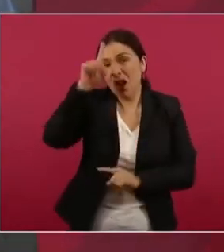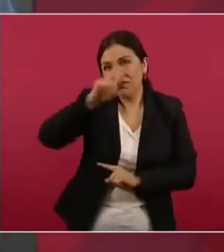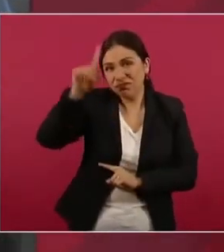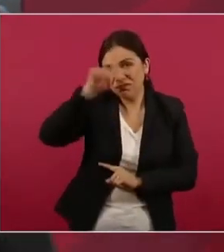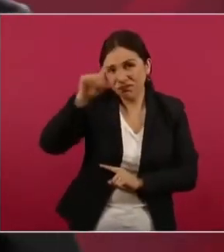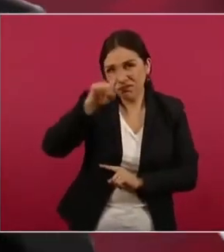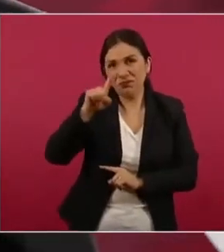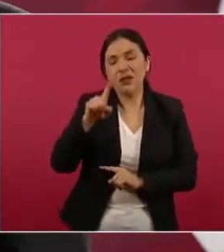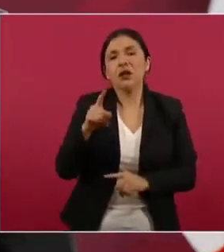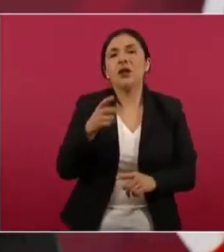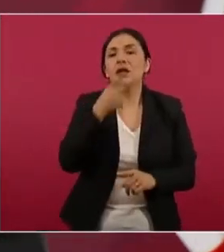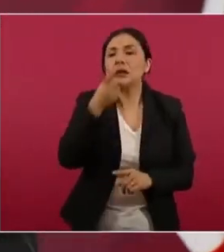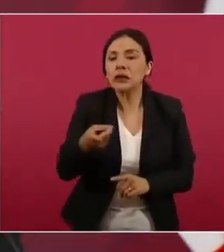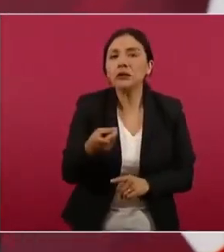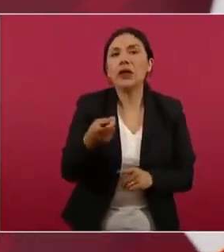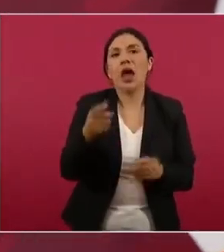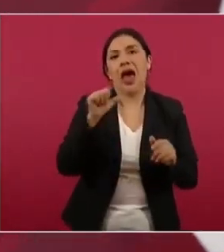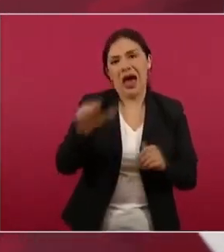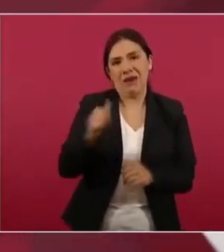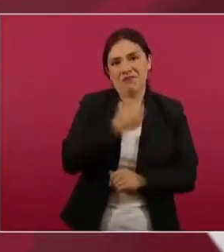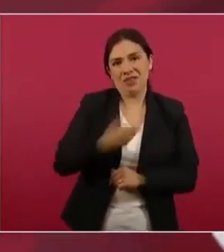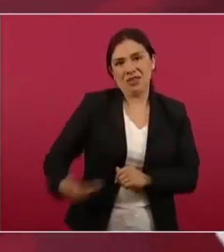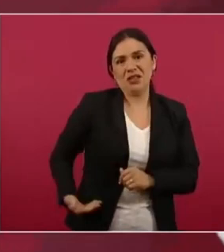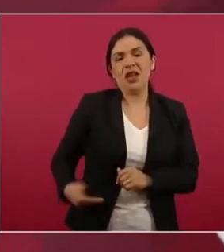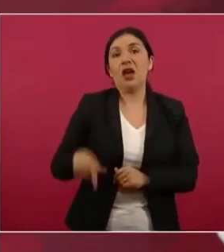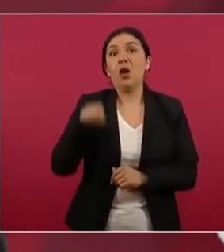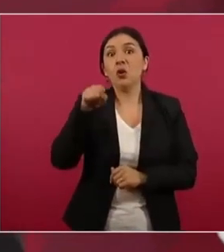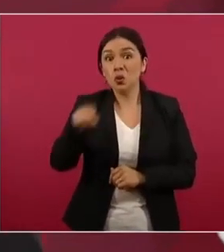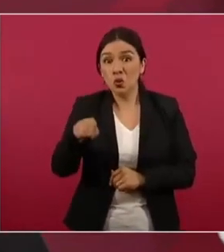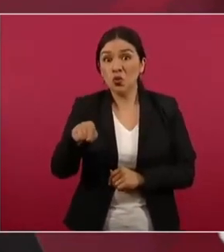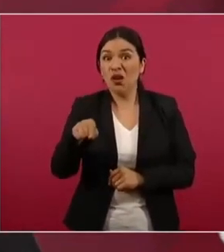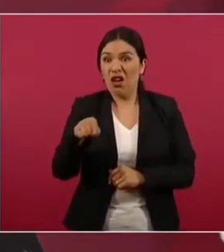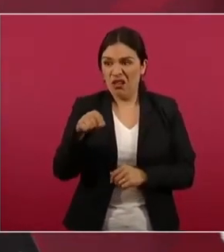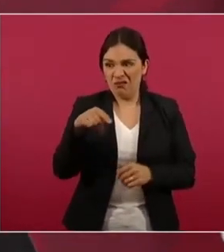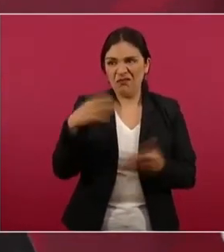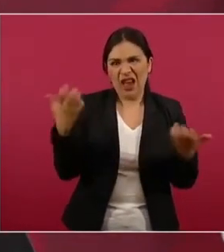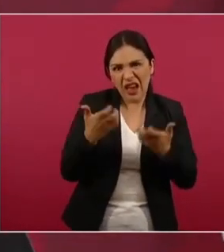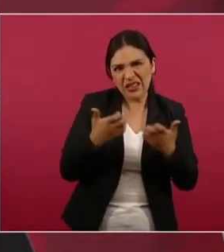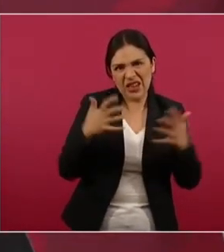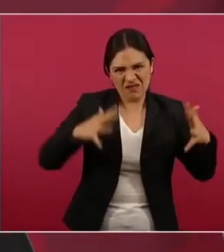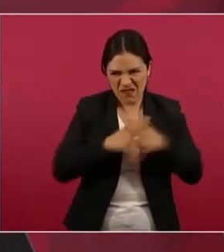de que así iba a ganar legitimidad,